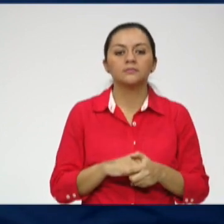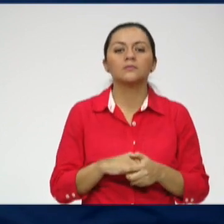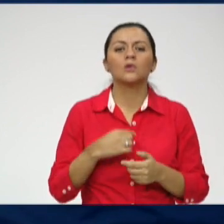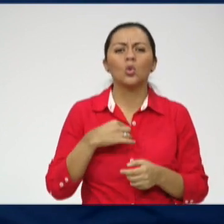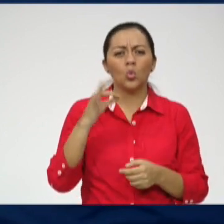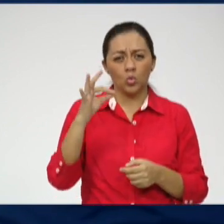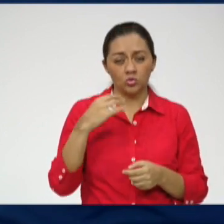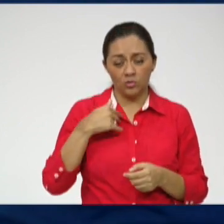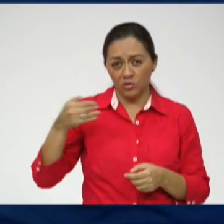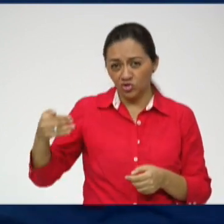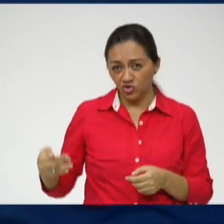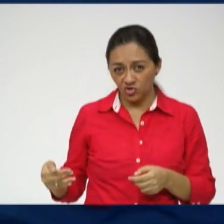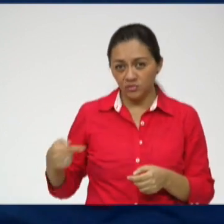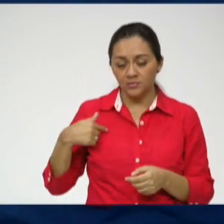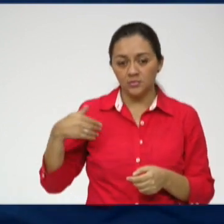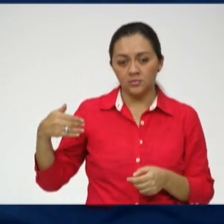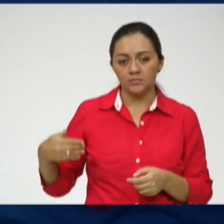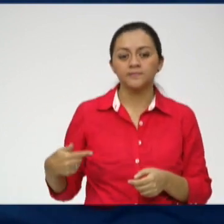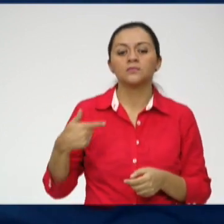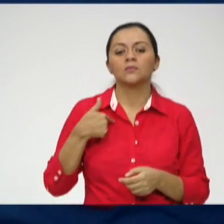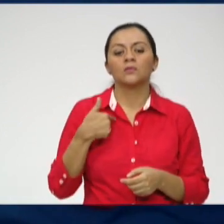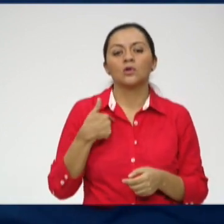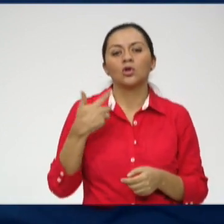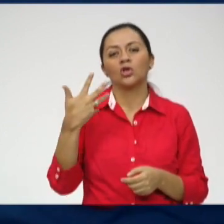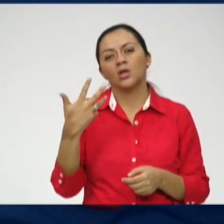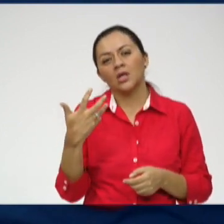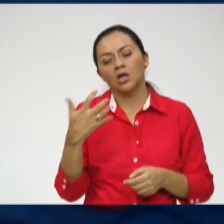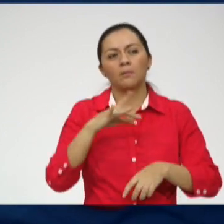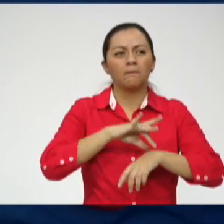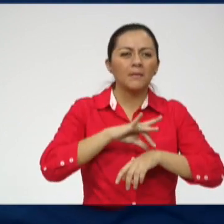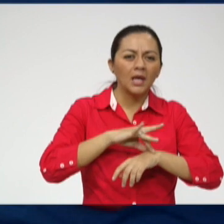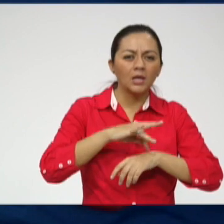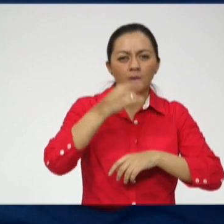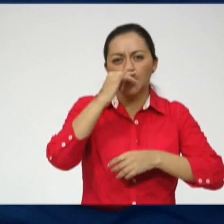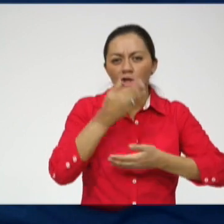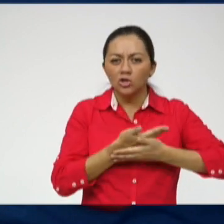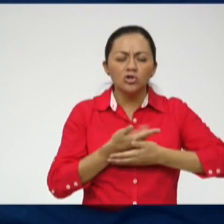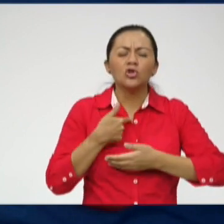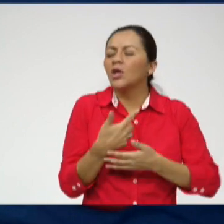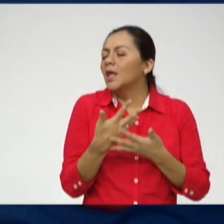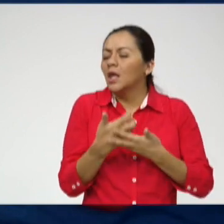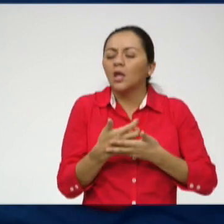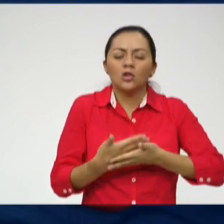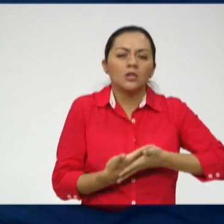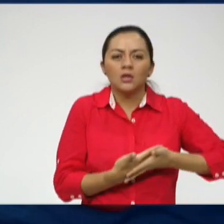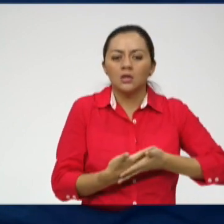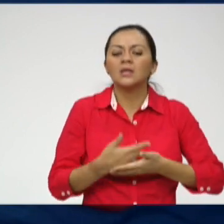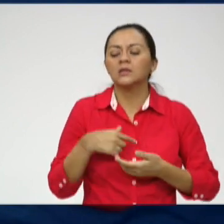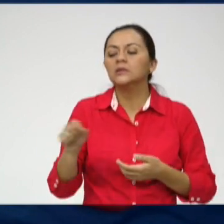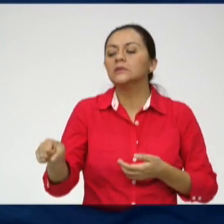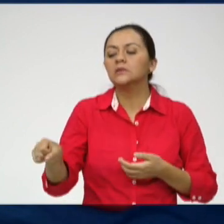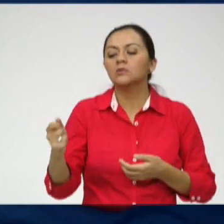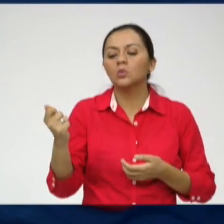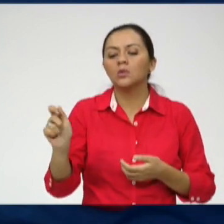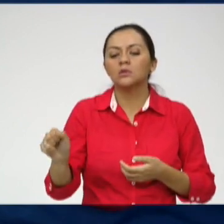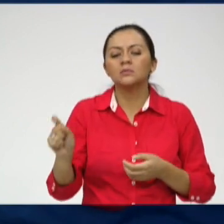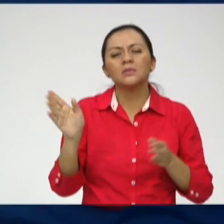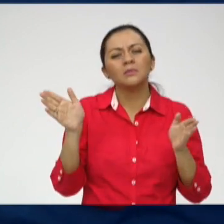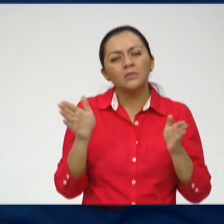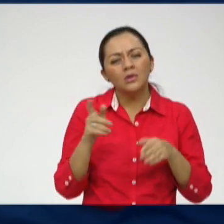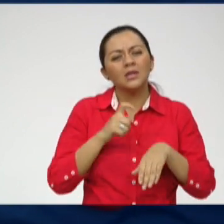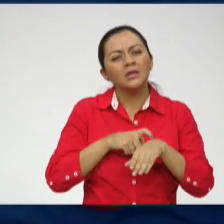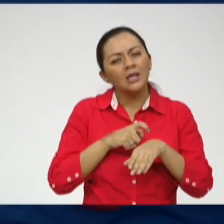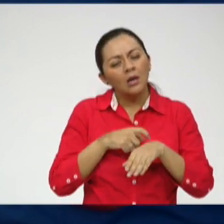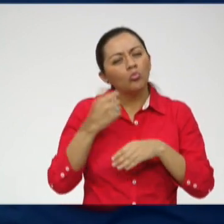cuando estaba más chiquita y que yo empecé con el de que quería ir a pediatra, quería ser médico. Como que sí, mi hijita, estudié algo más corto,